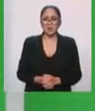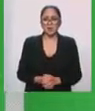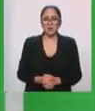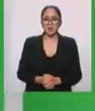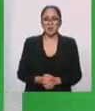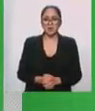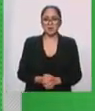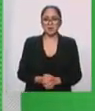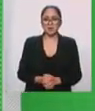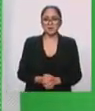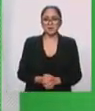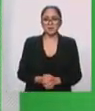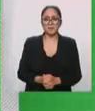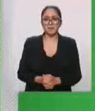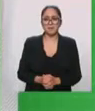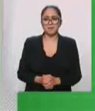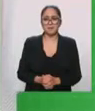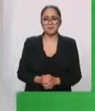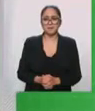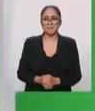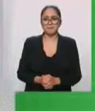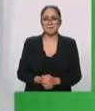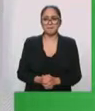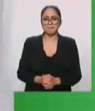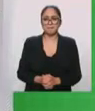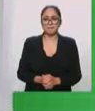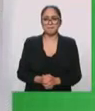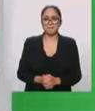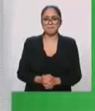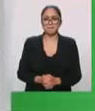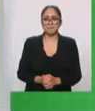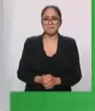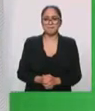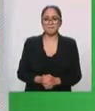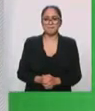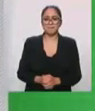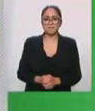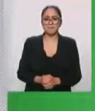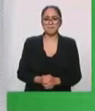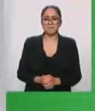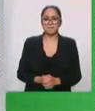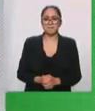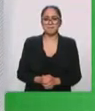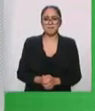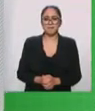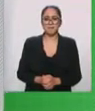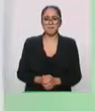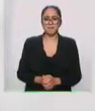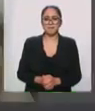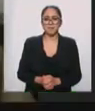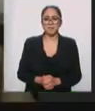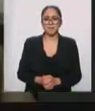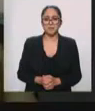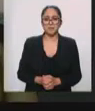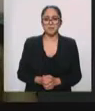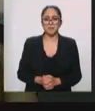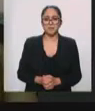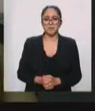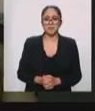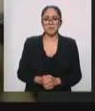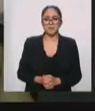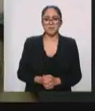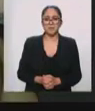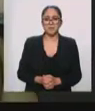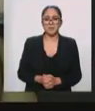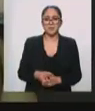Pues bueno, justamente en este, pues, en esta cuestión de